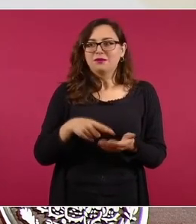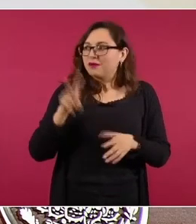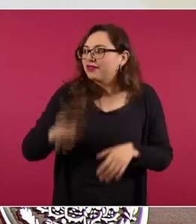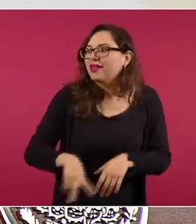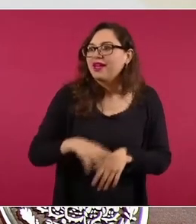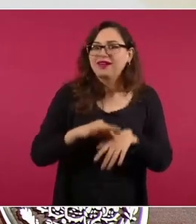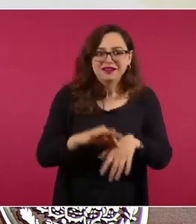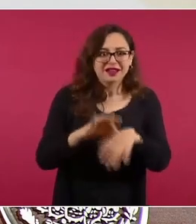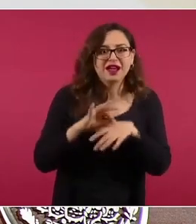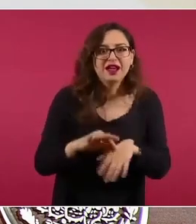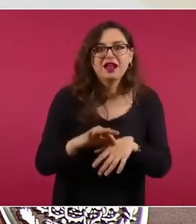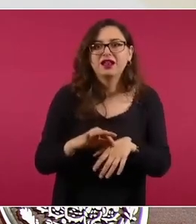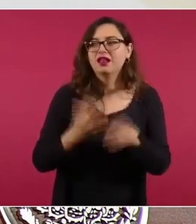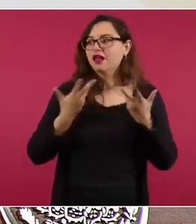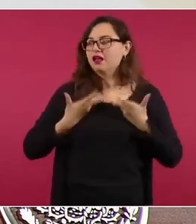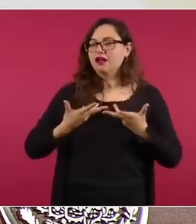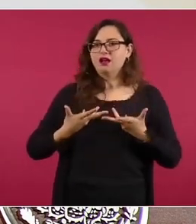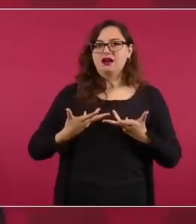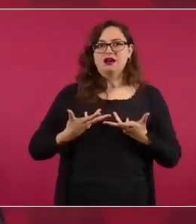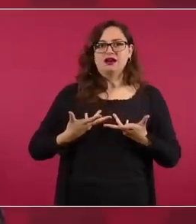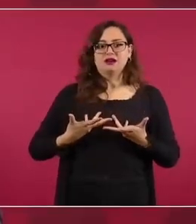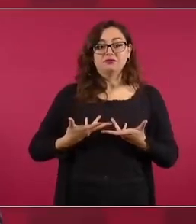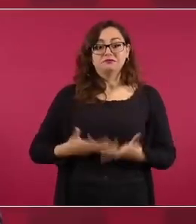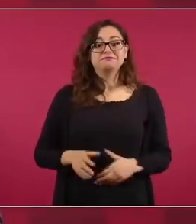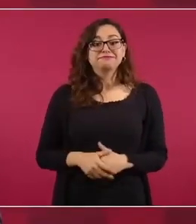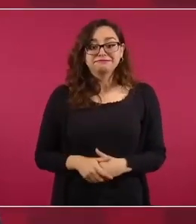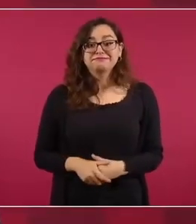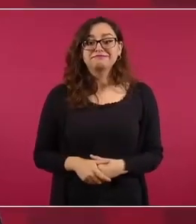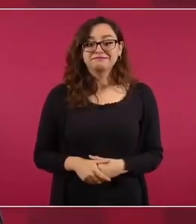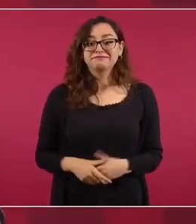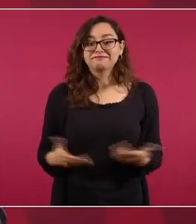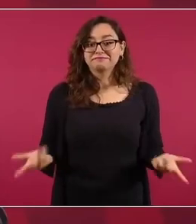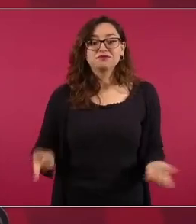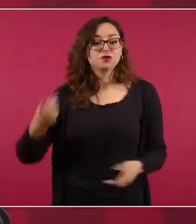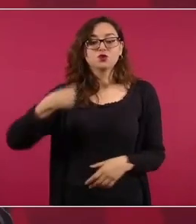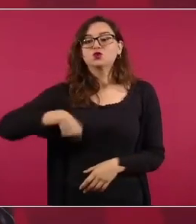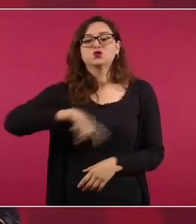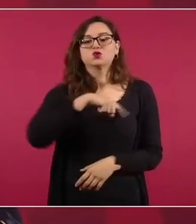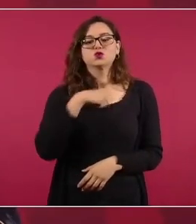entonces siempre hemos padecido